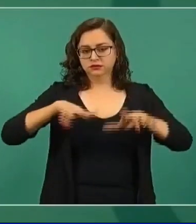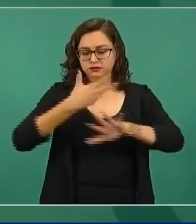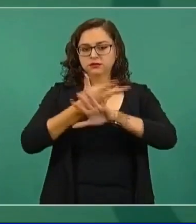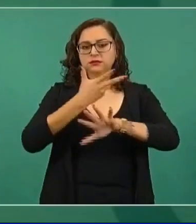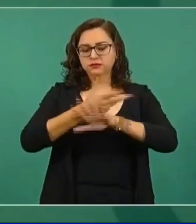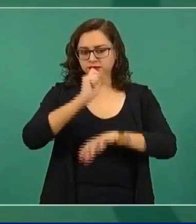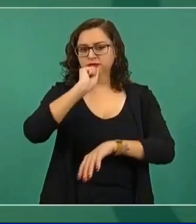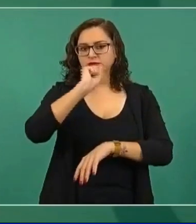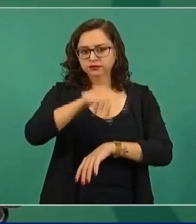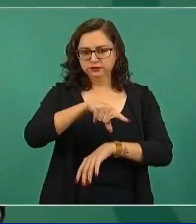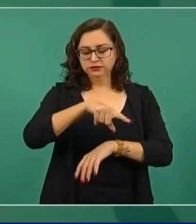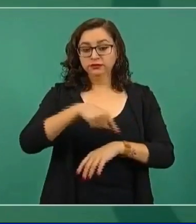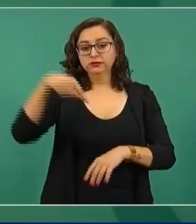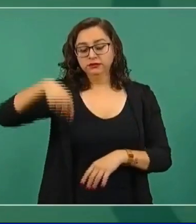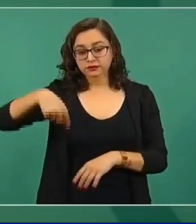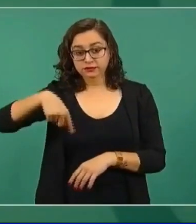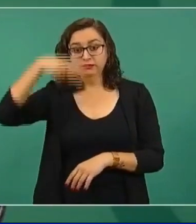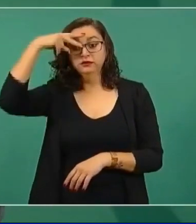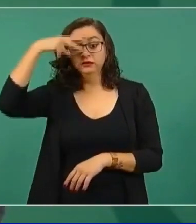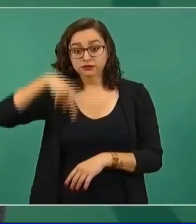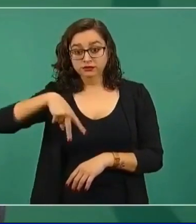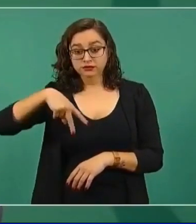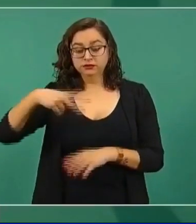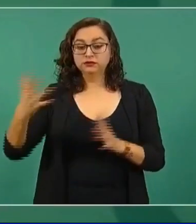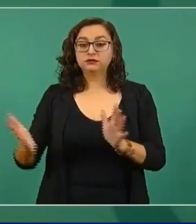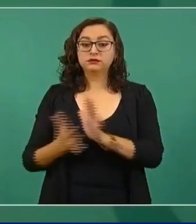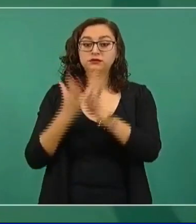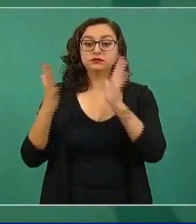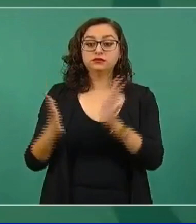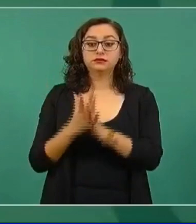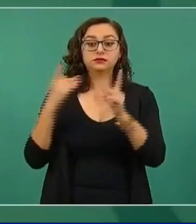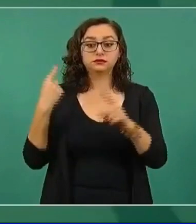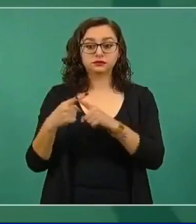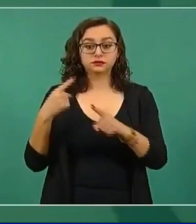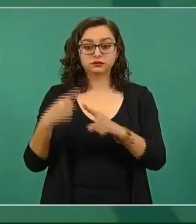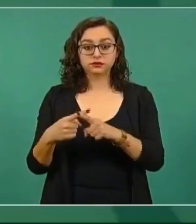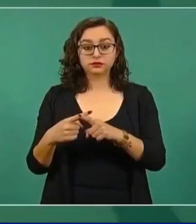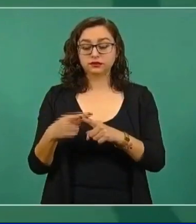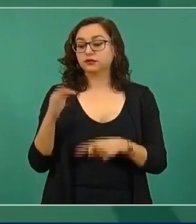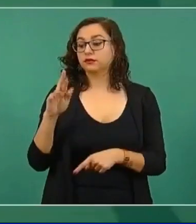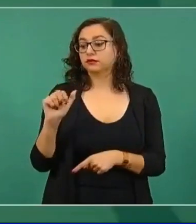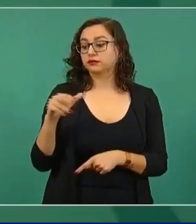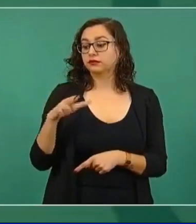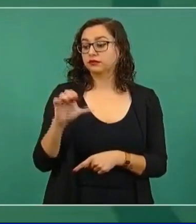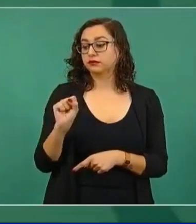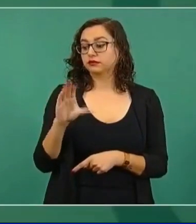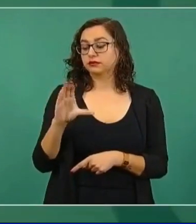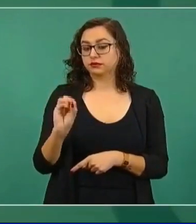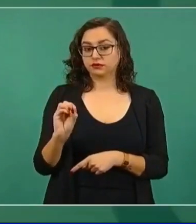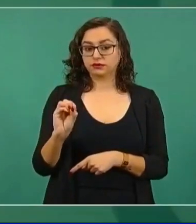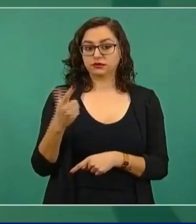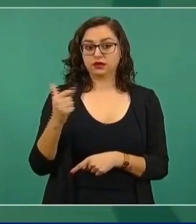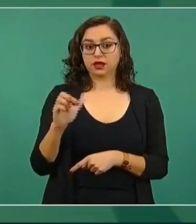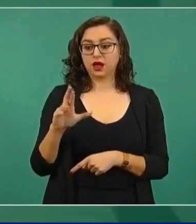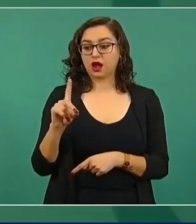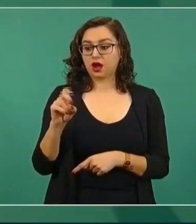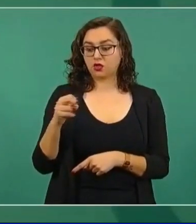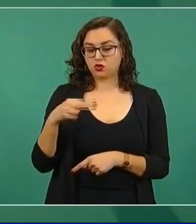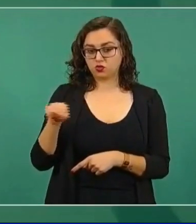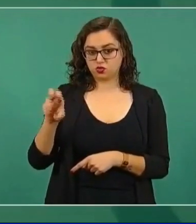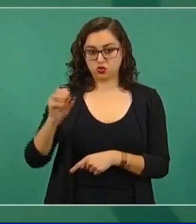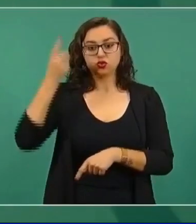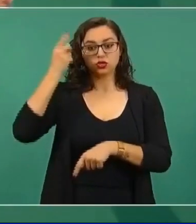Y por parte de México participa Francisco Garduño, que es el director de migración.